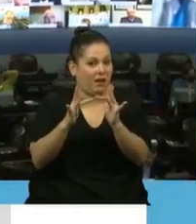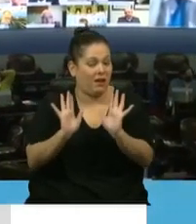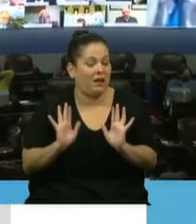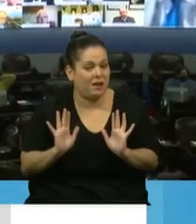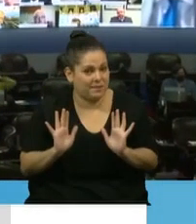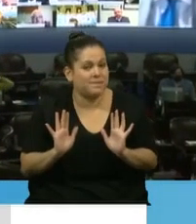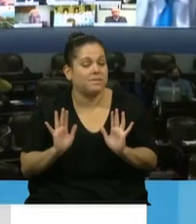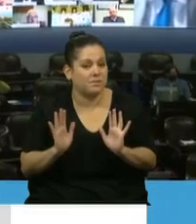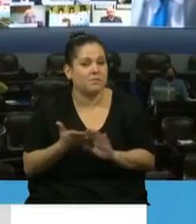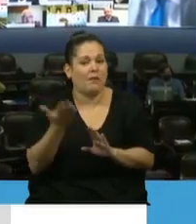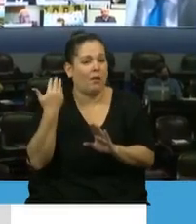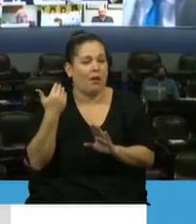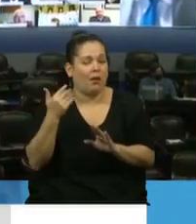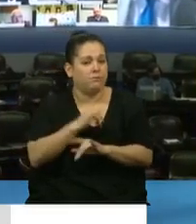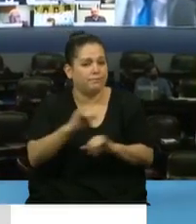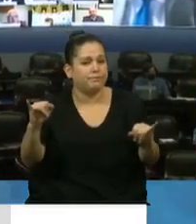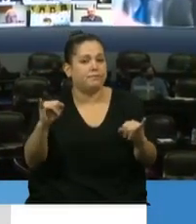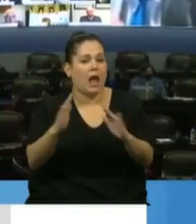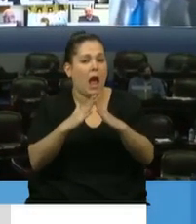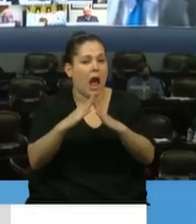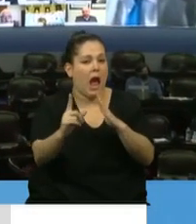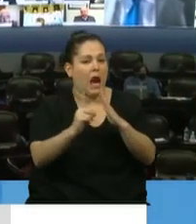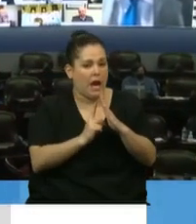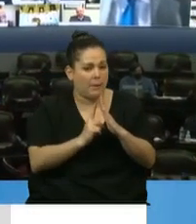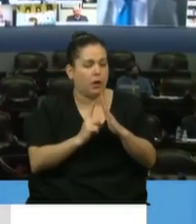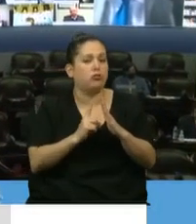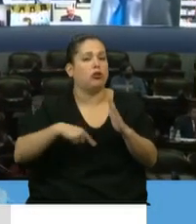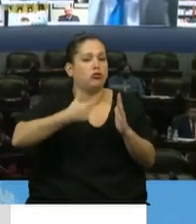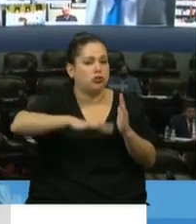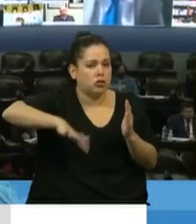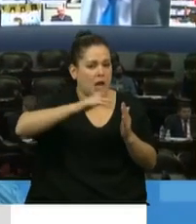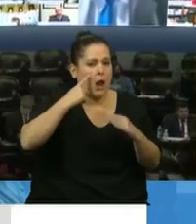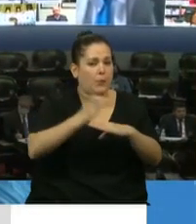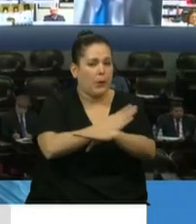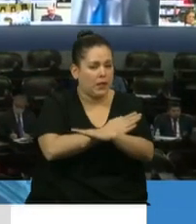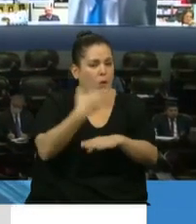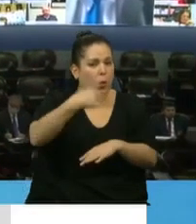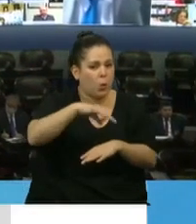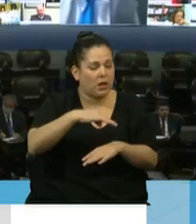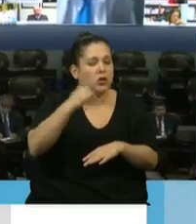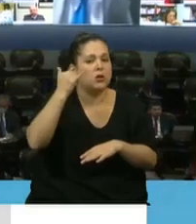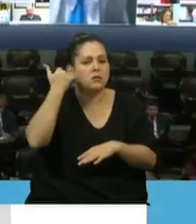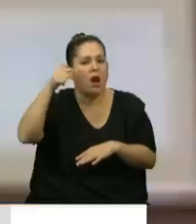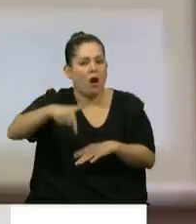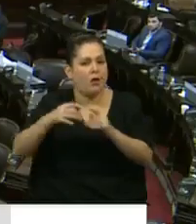el aislamiento social preventivo y obligatorio, esté sesionando. Muchas gracias, presidente.